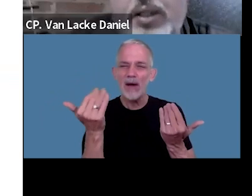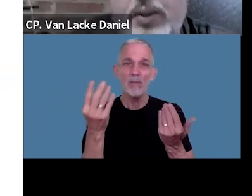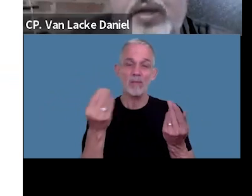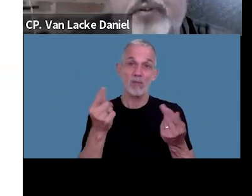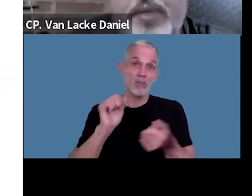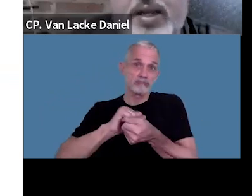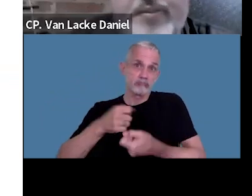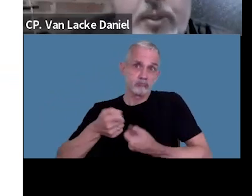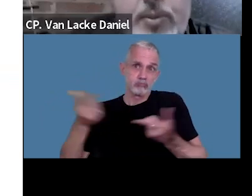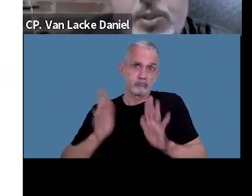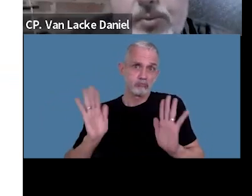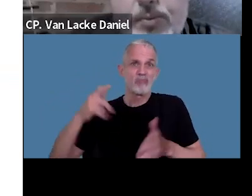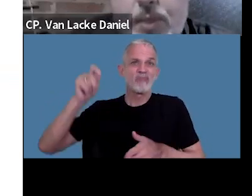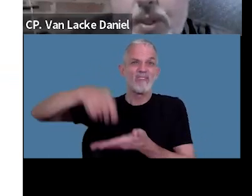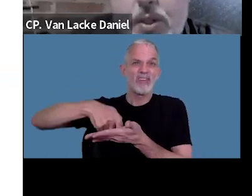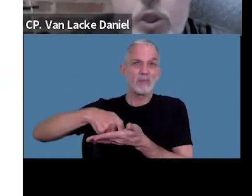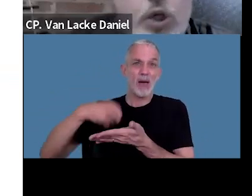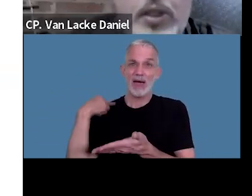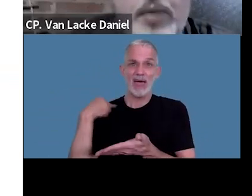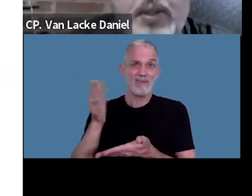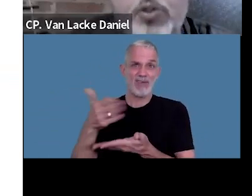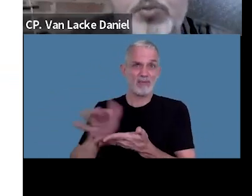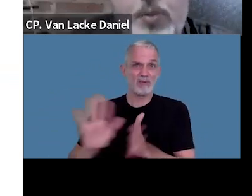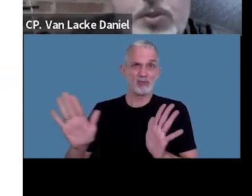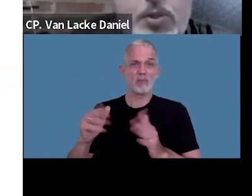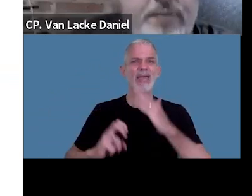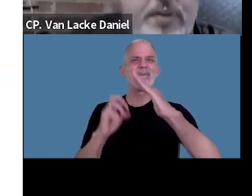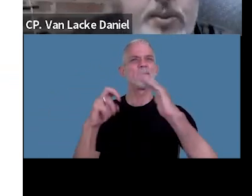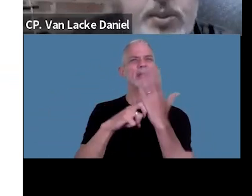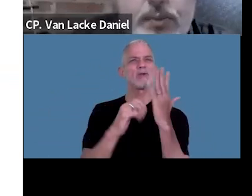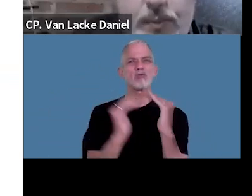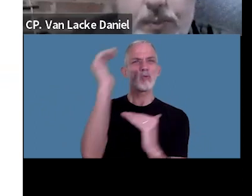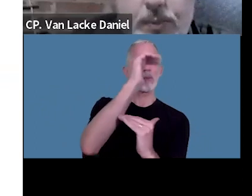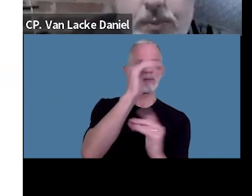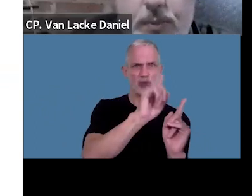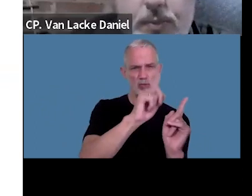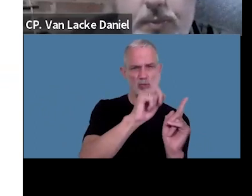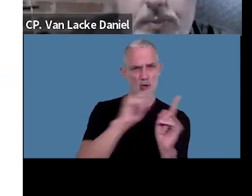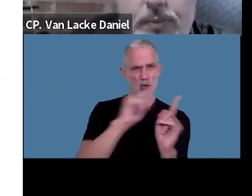publicador a través de la firma del jefe de división no del inspector supervisor y jefe de división